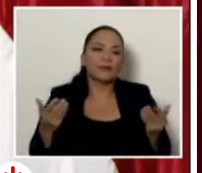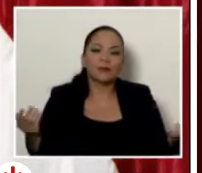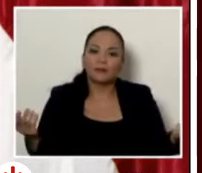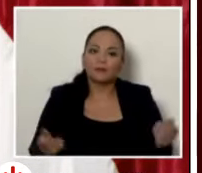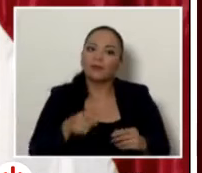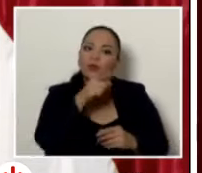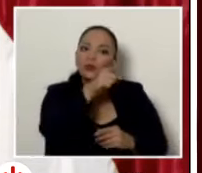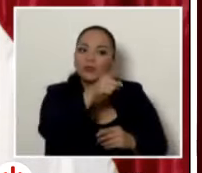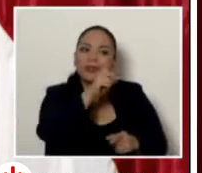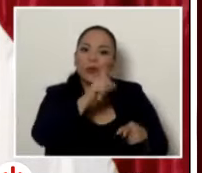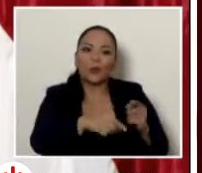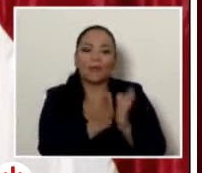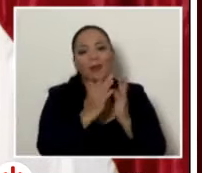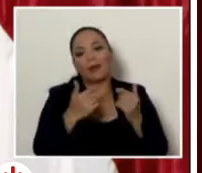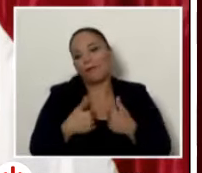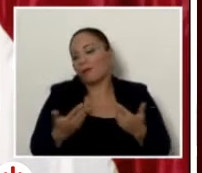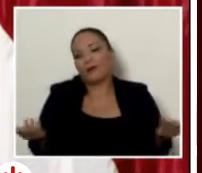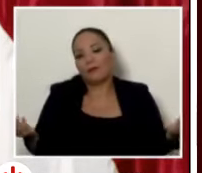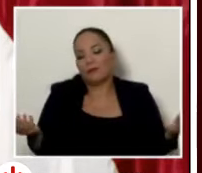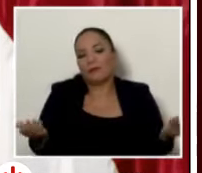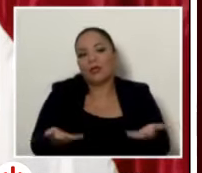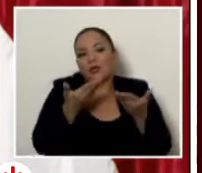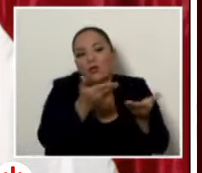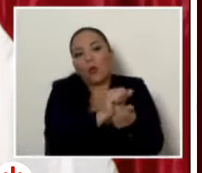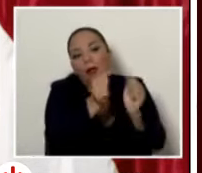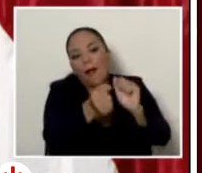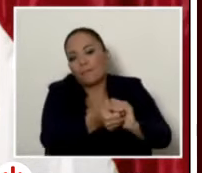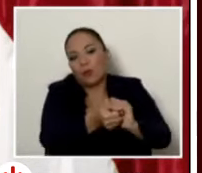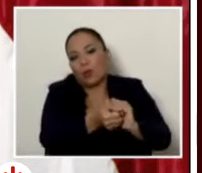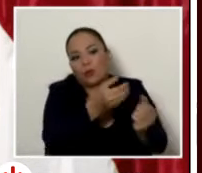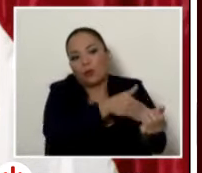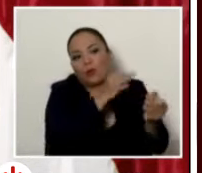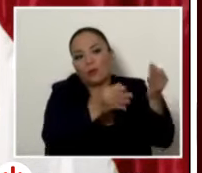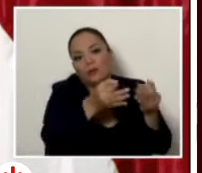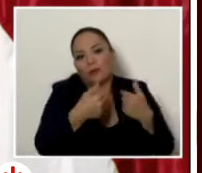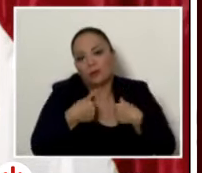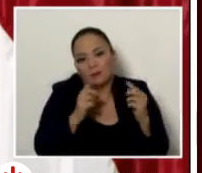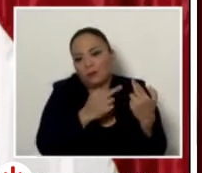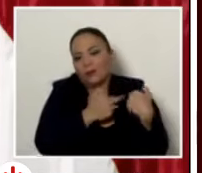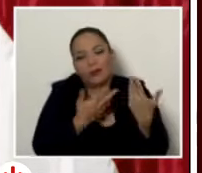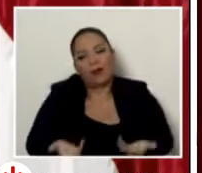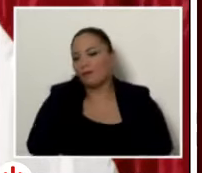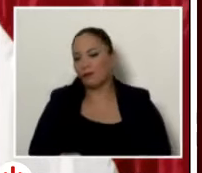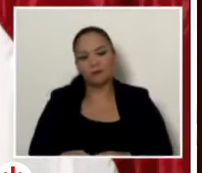no está sentado en la rueda que dé cambios en dirección porque en este caso los sentados en la rueda son la asamblea legislativa y el poder